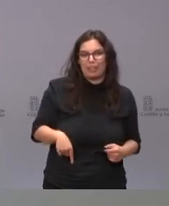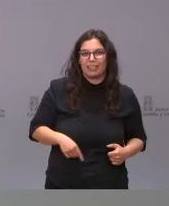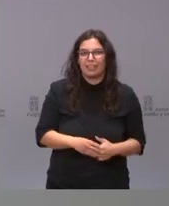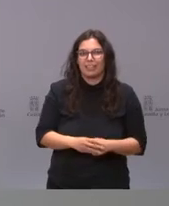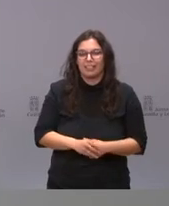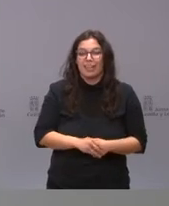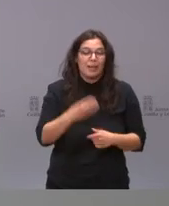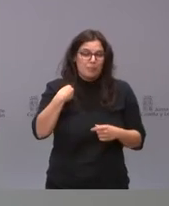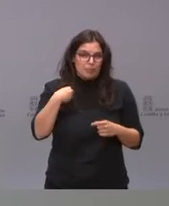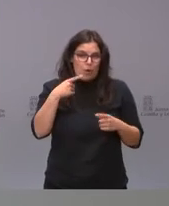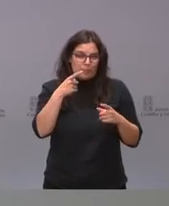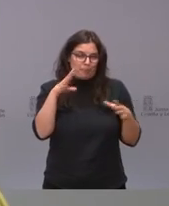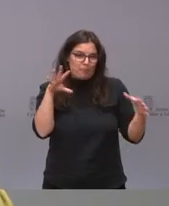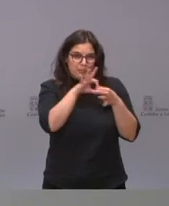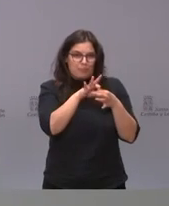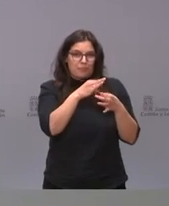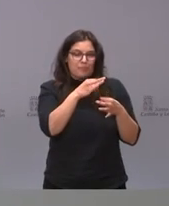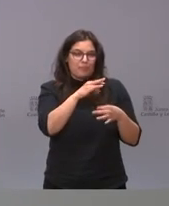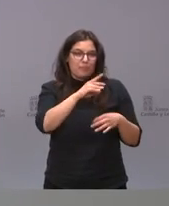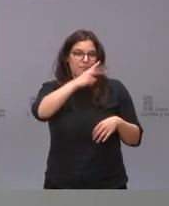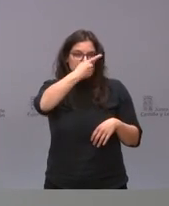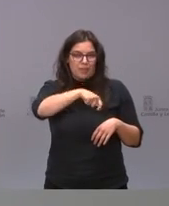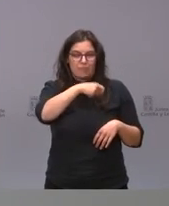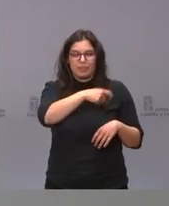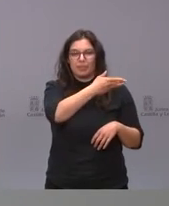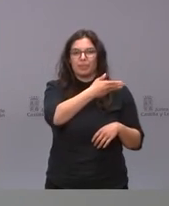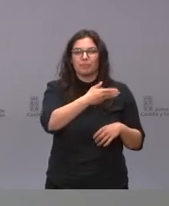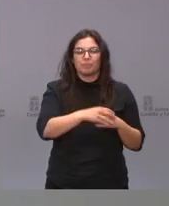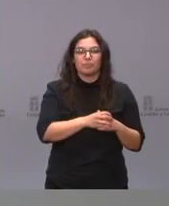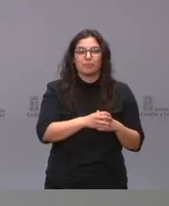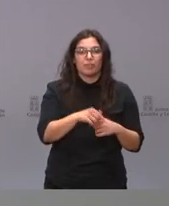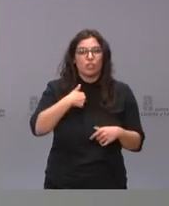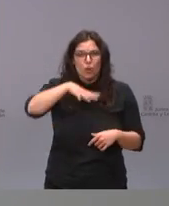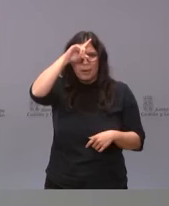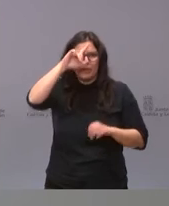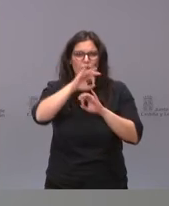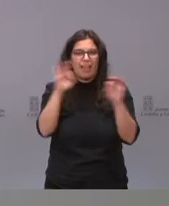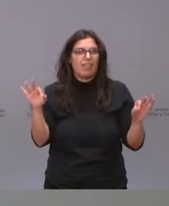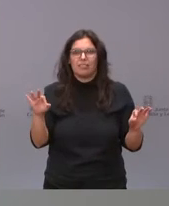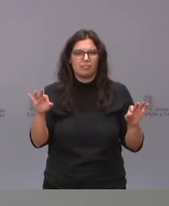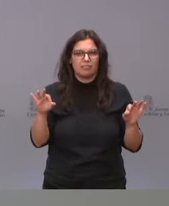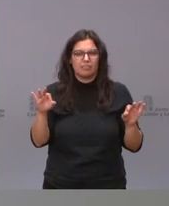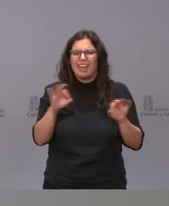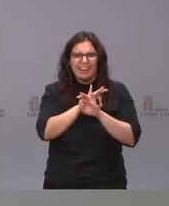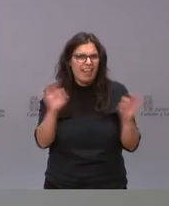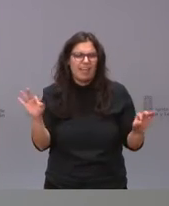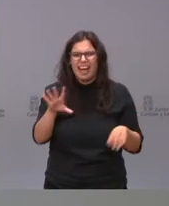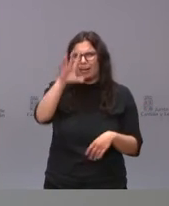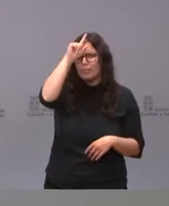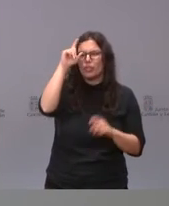en la misma línea que plantea nuestro portavoz no me arrepiento de nada absolutamente de nada